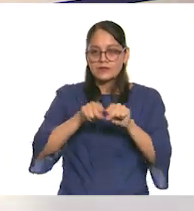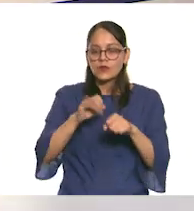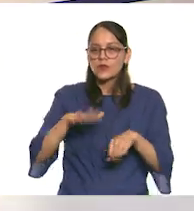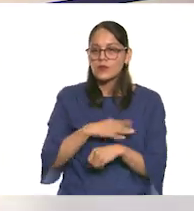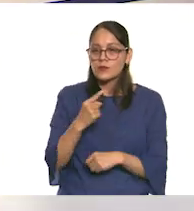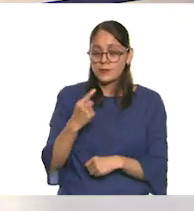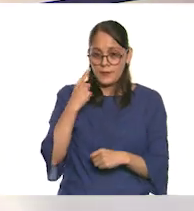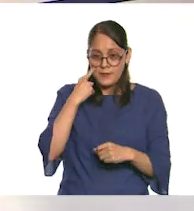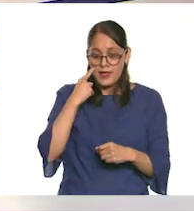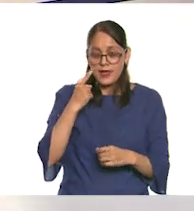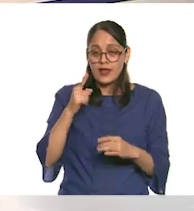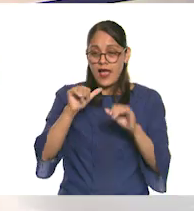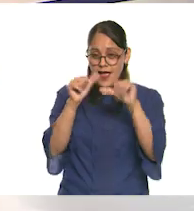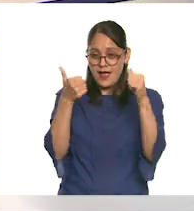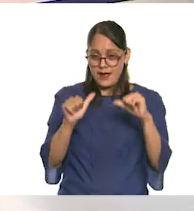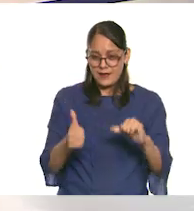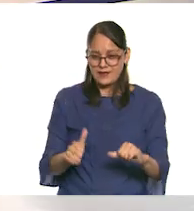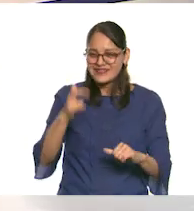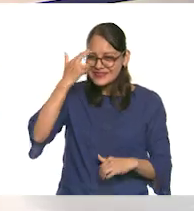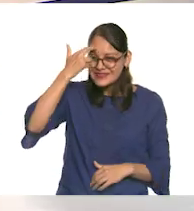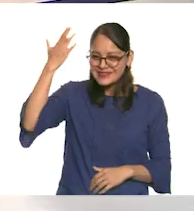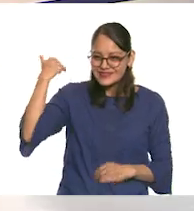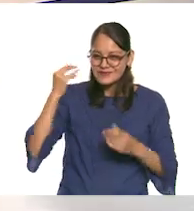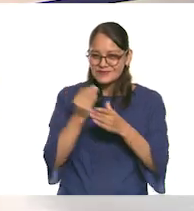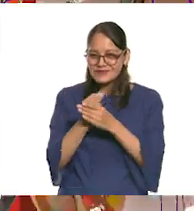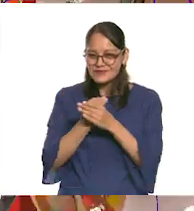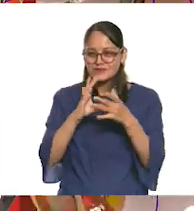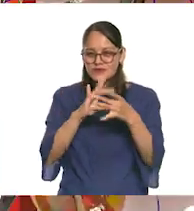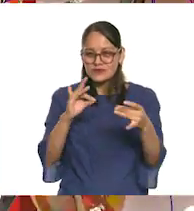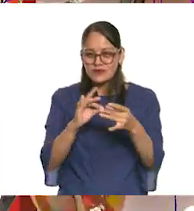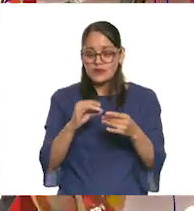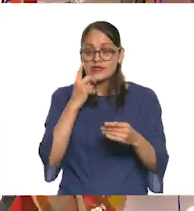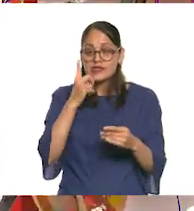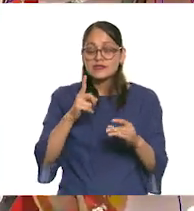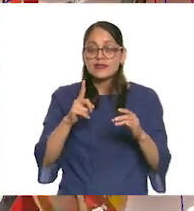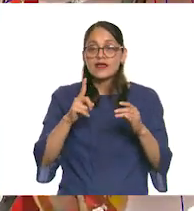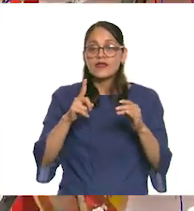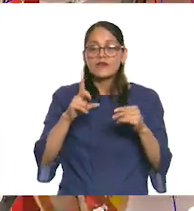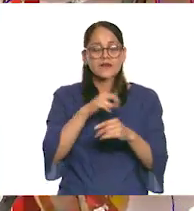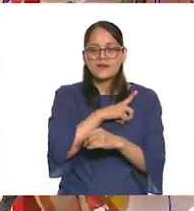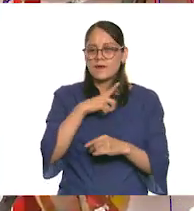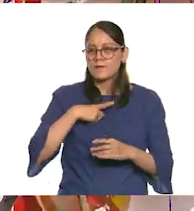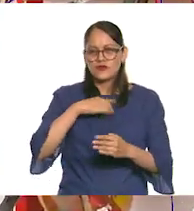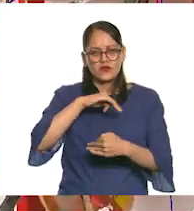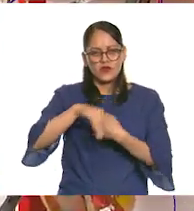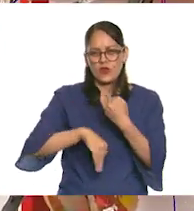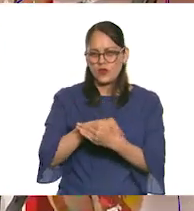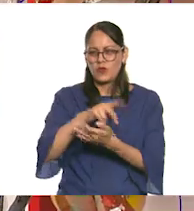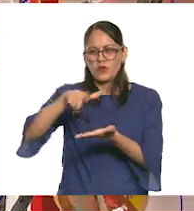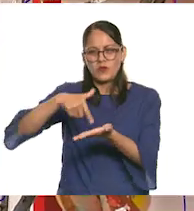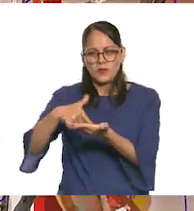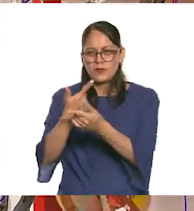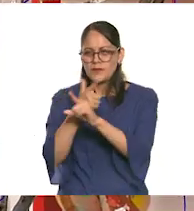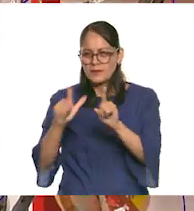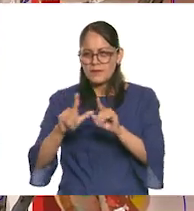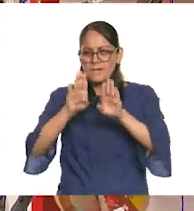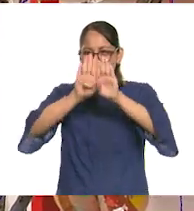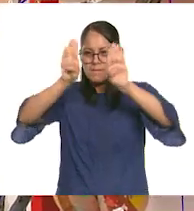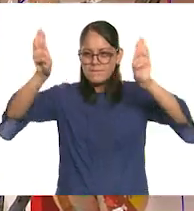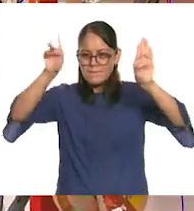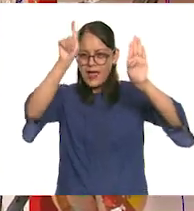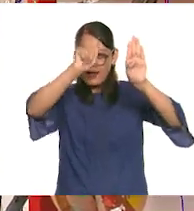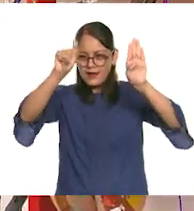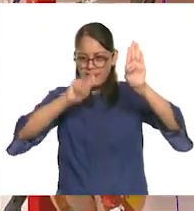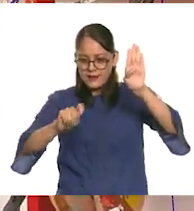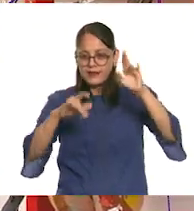de las instalaciones artísticas, que lo vimos la clase pasada, es que se pueden hacer en cualquier espacio, en una pared, en un salón de clases,